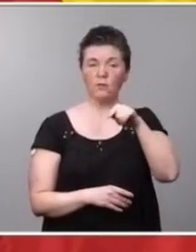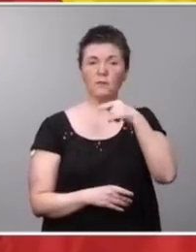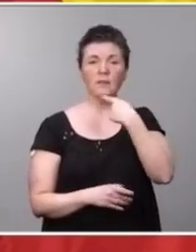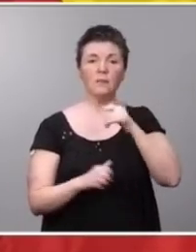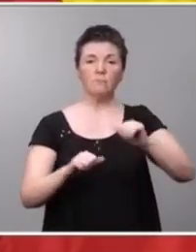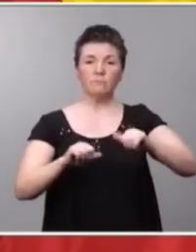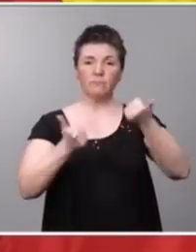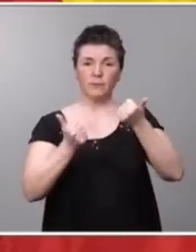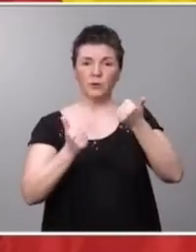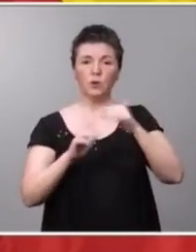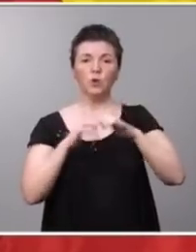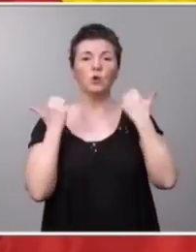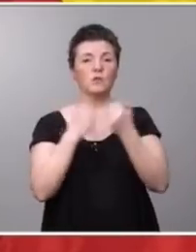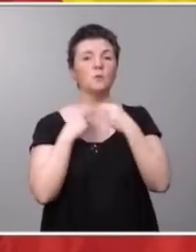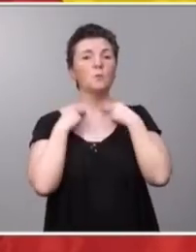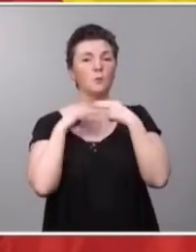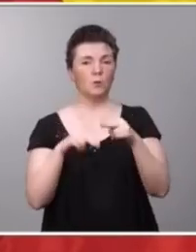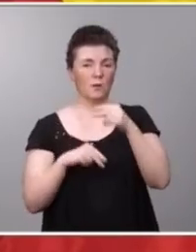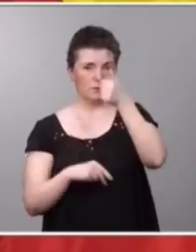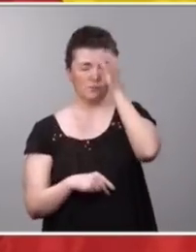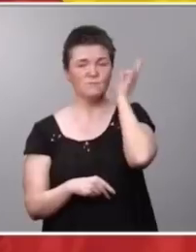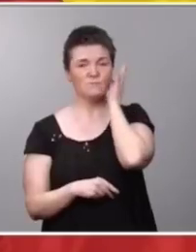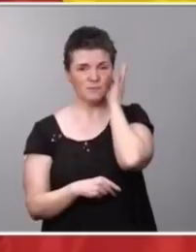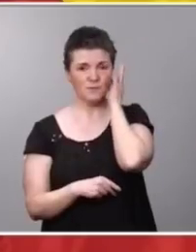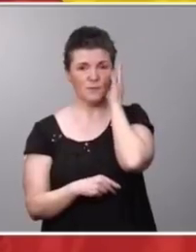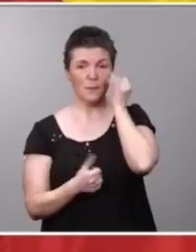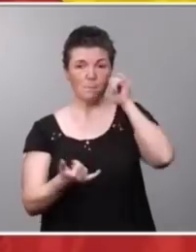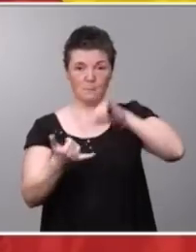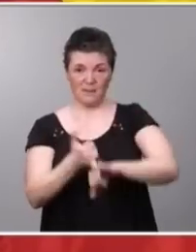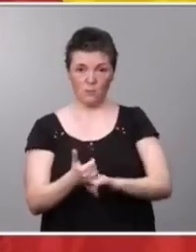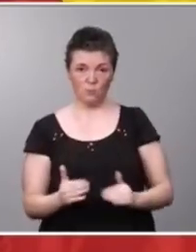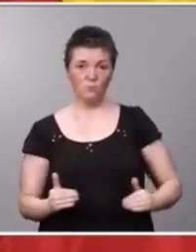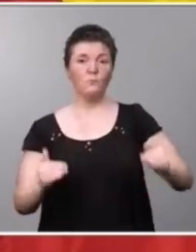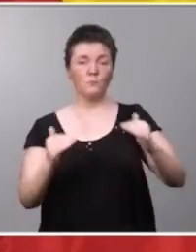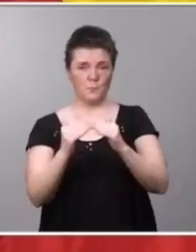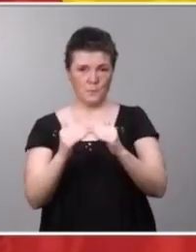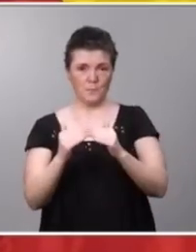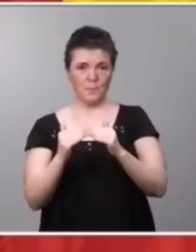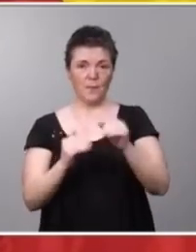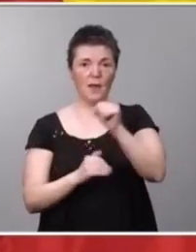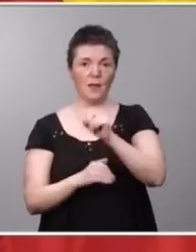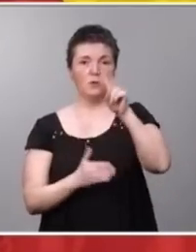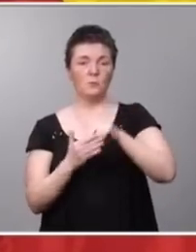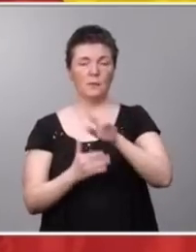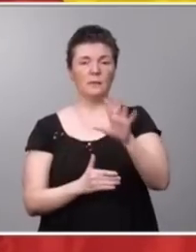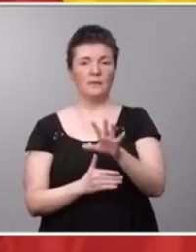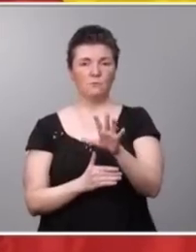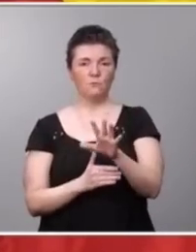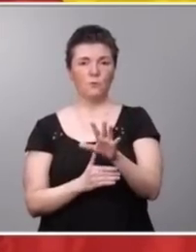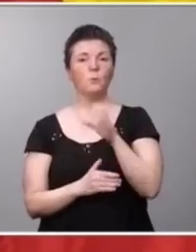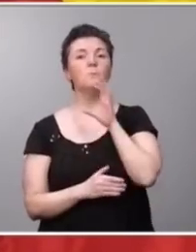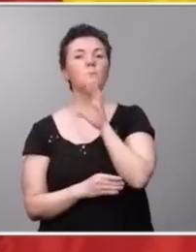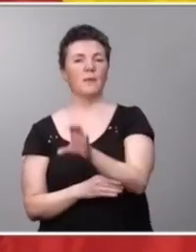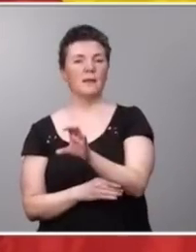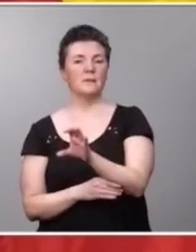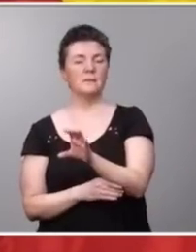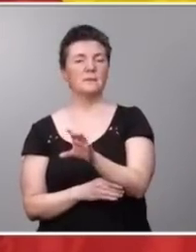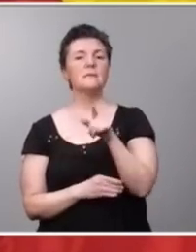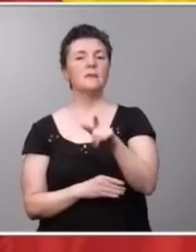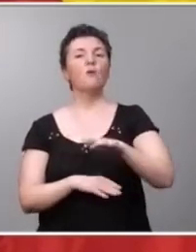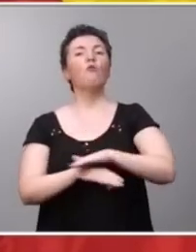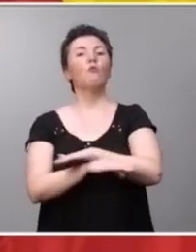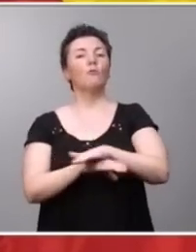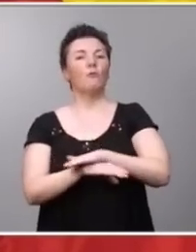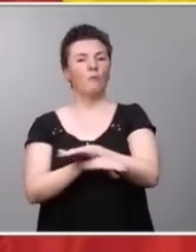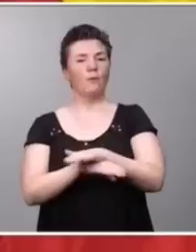el Congreso de los Diputados y las Diputadas del Matrimonio Igualitario en el año 2005, un país donde el Gobierno está